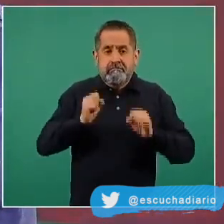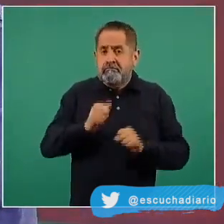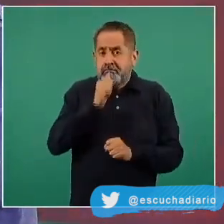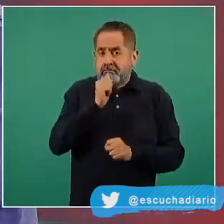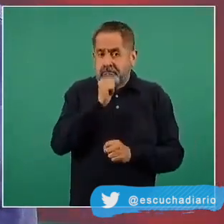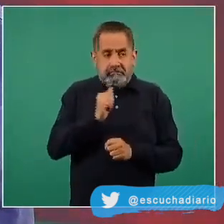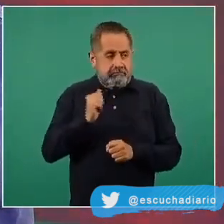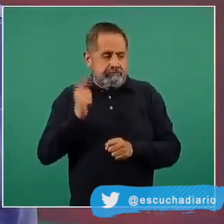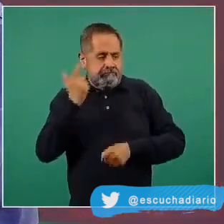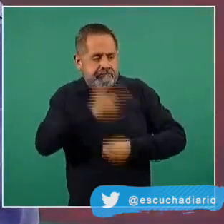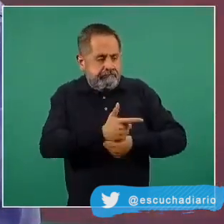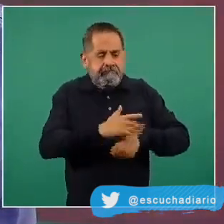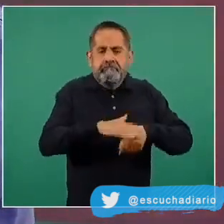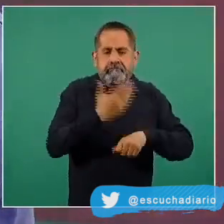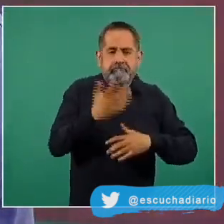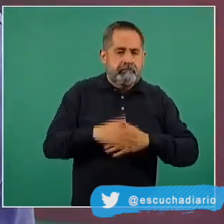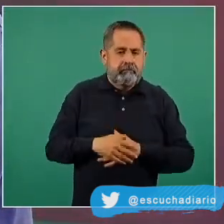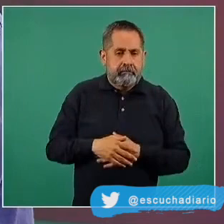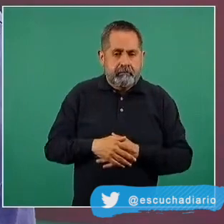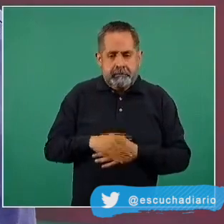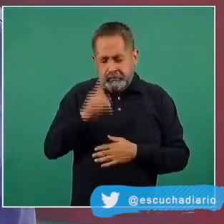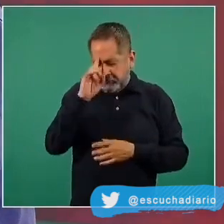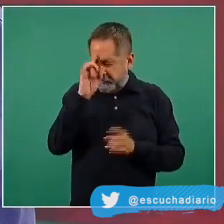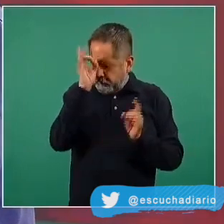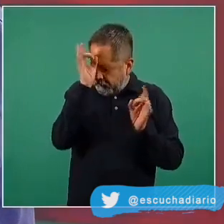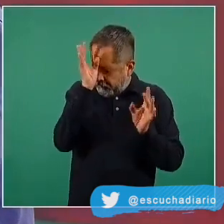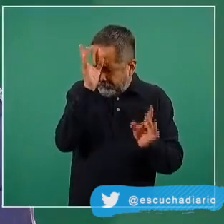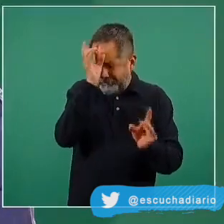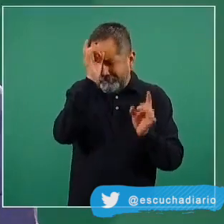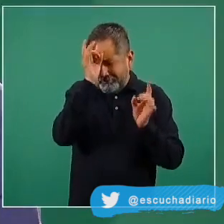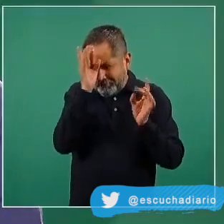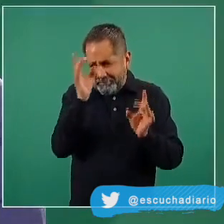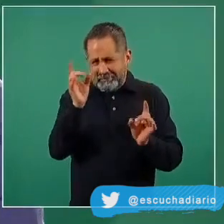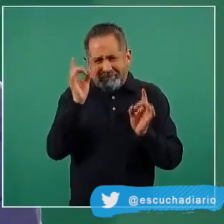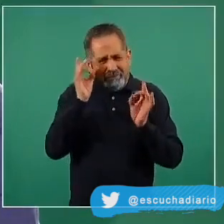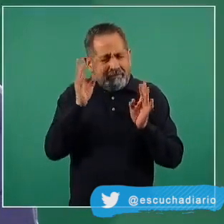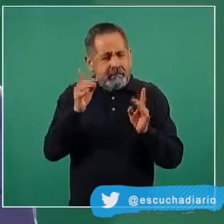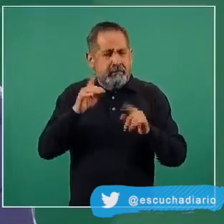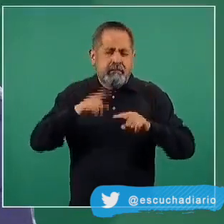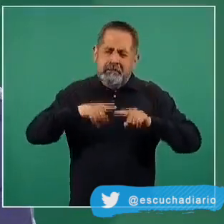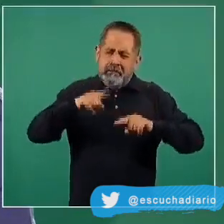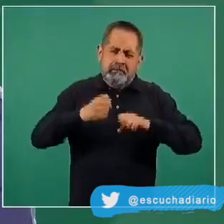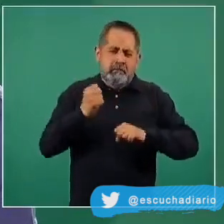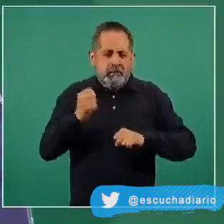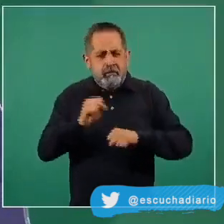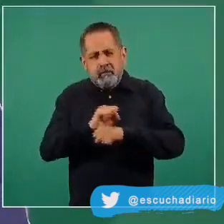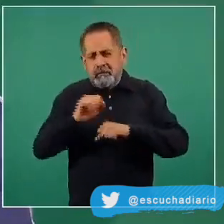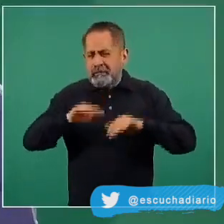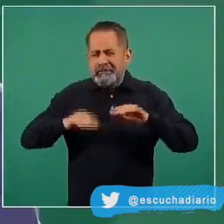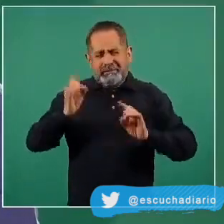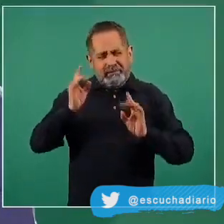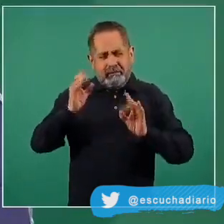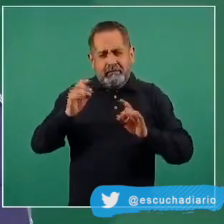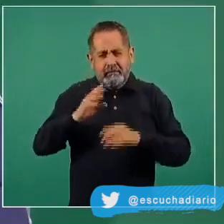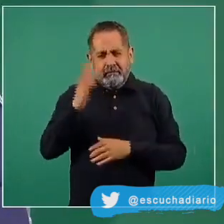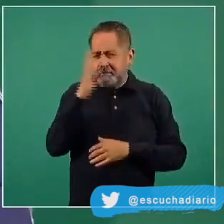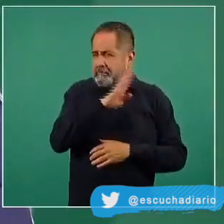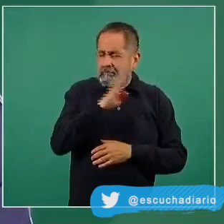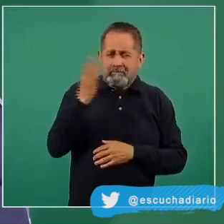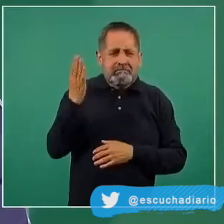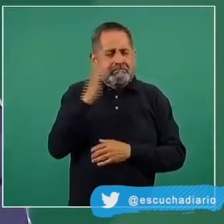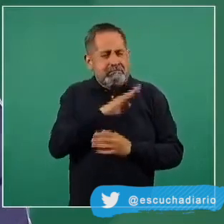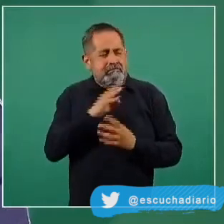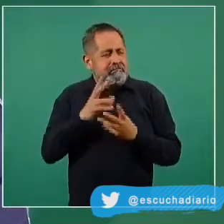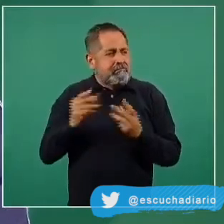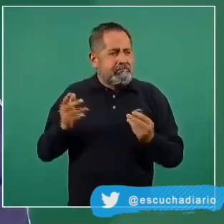contrarrestarla. El dolor de cabeza es lo mismo, es un dolor de cabeza de intensidad variable y viene y va y